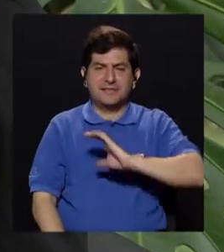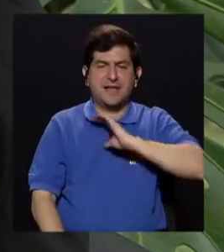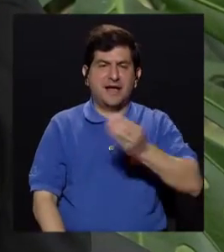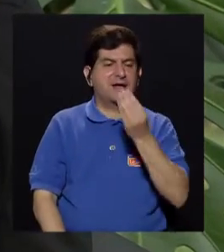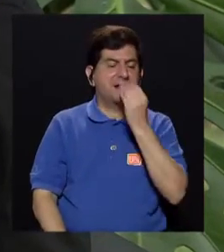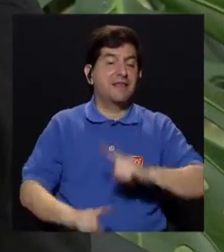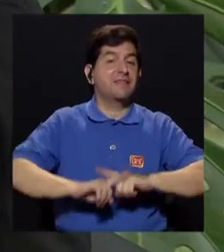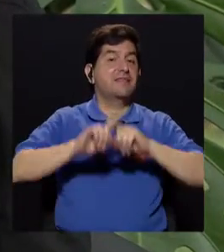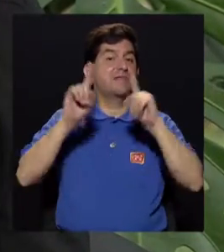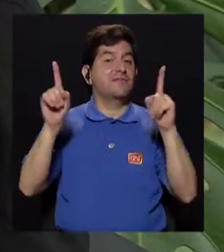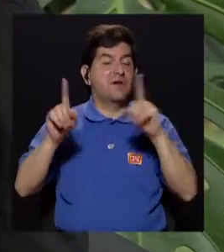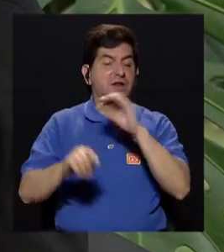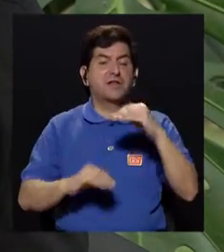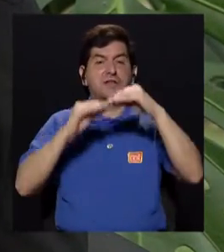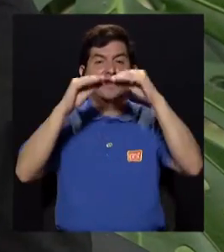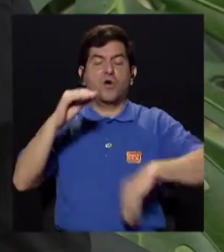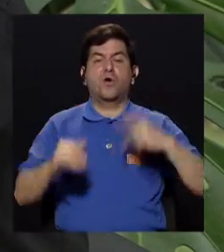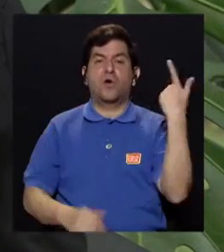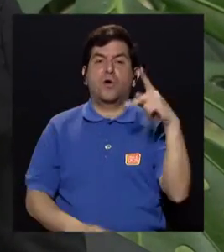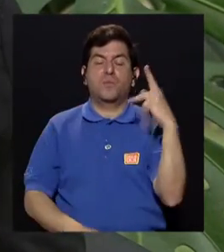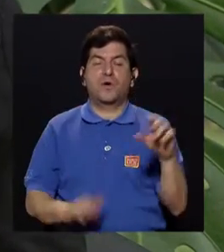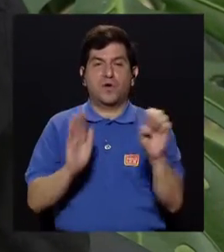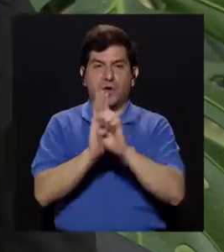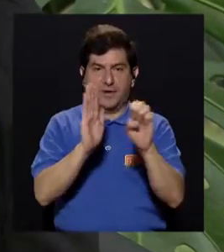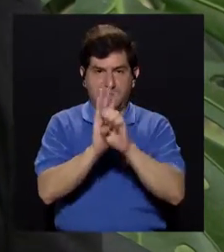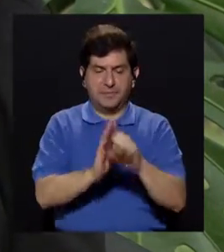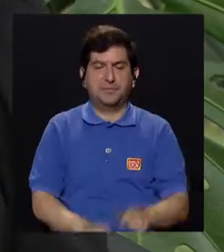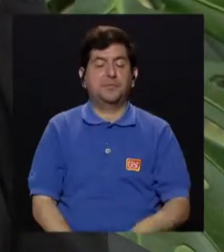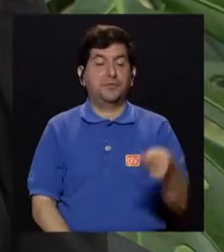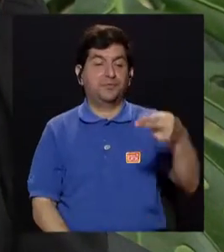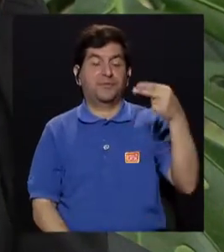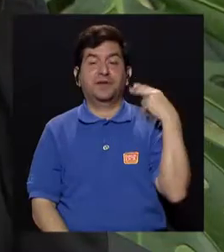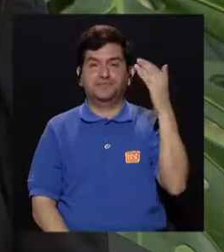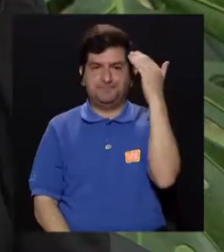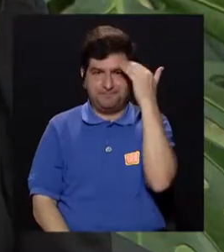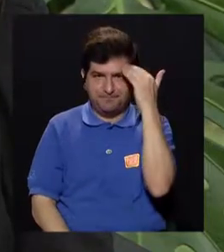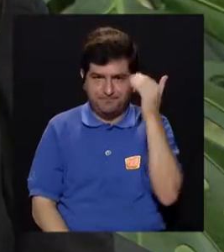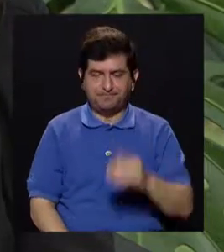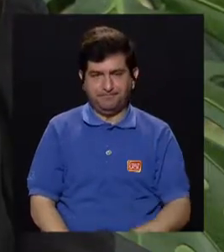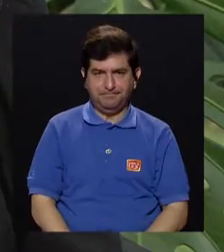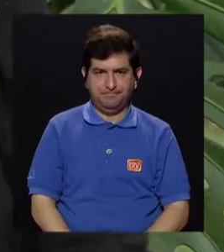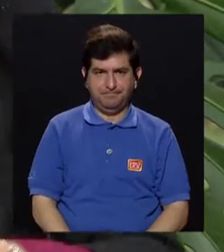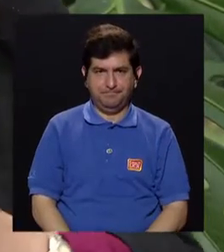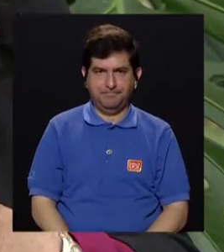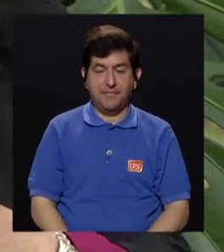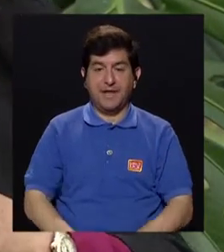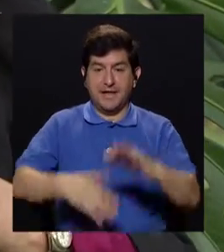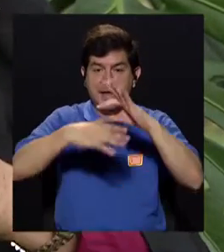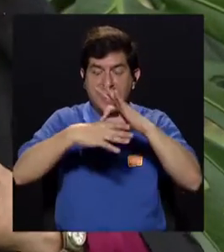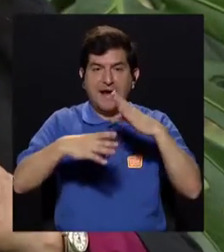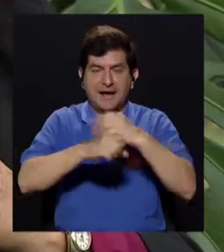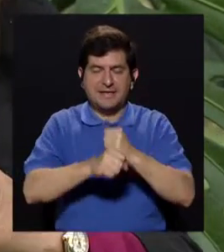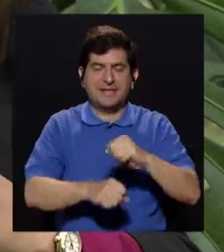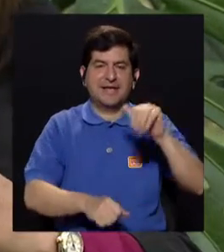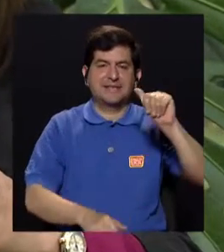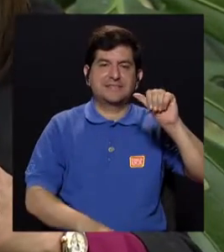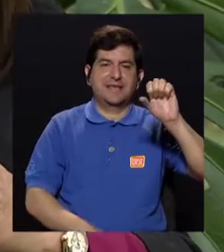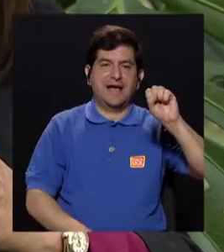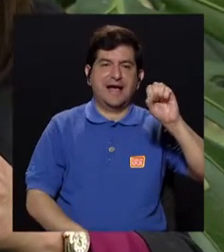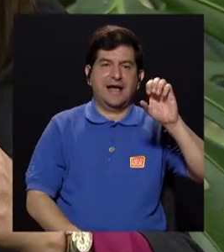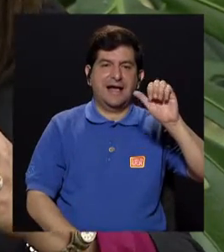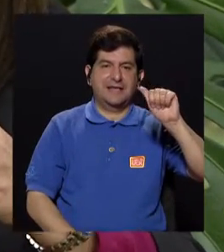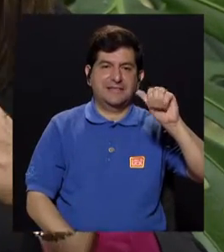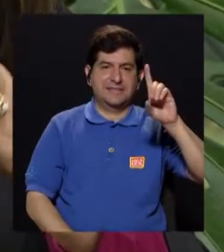solo una calidad nutricional diferente, sino un menor riesgo. Por ejemplo, históricamente se sabe que cuando las carnes se hacen